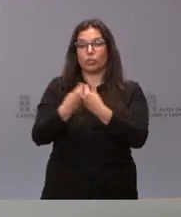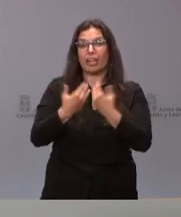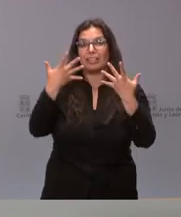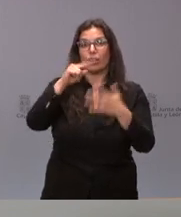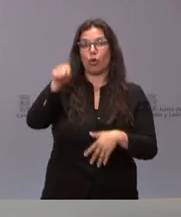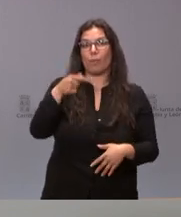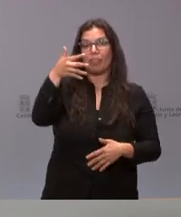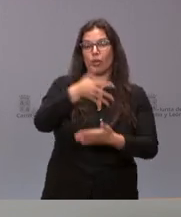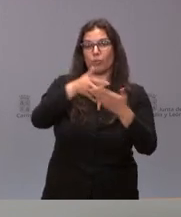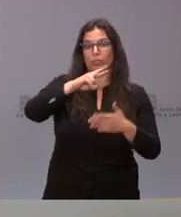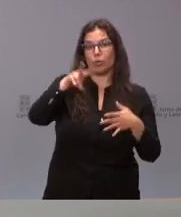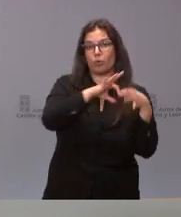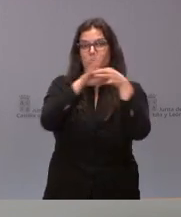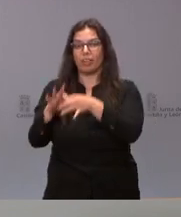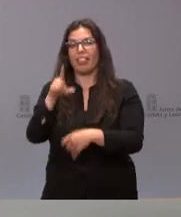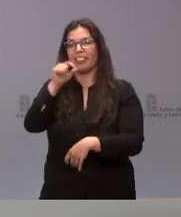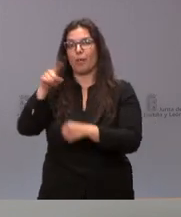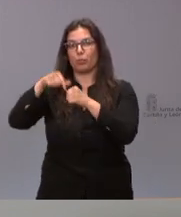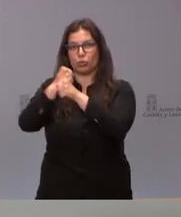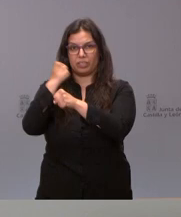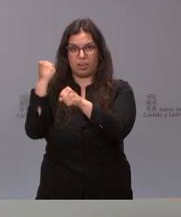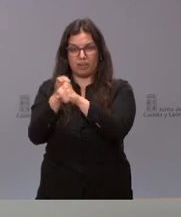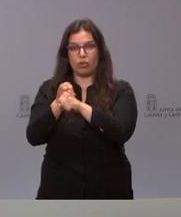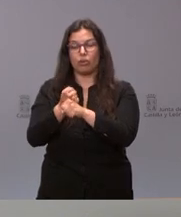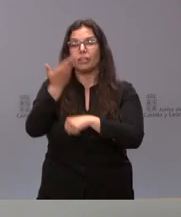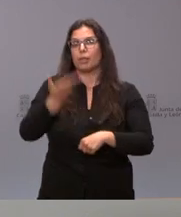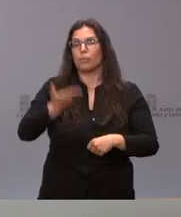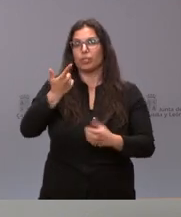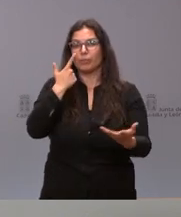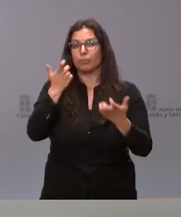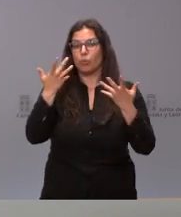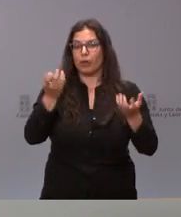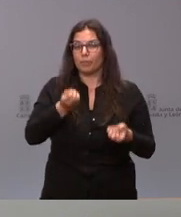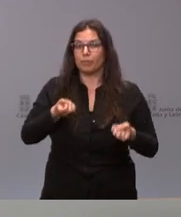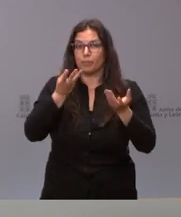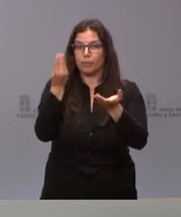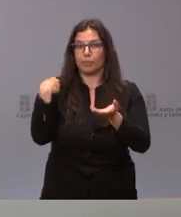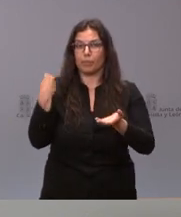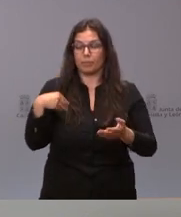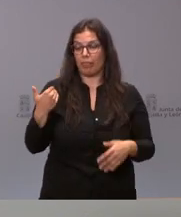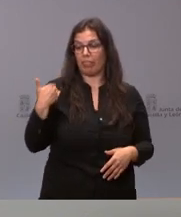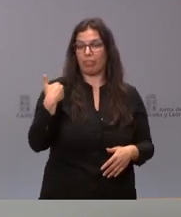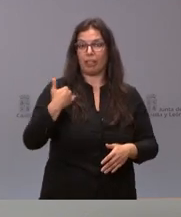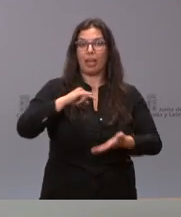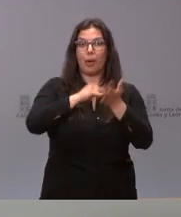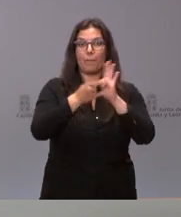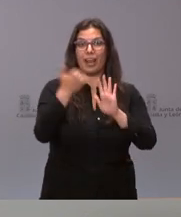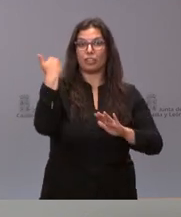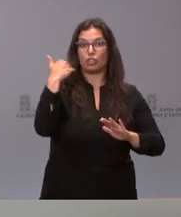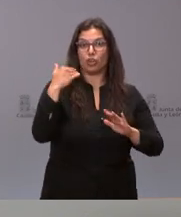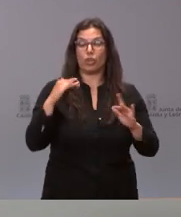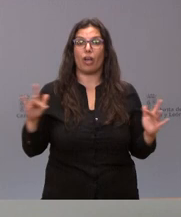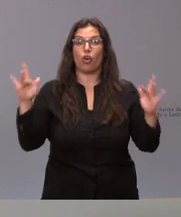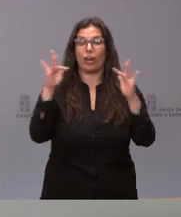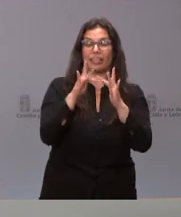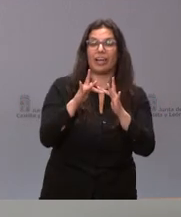empleo asociado de 100 puestos de trabajo. Es importante significar que era una de las medidas incluidas en el reciente plan Soria Conectada y